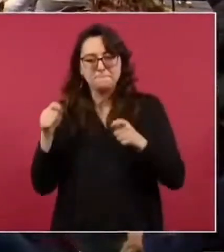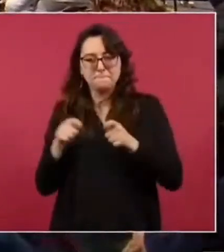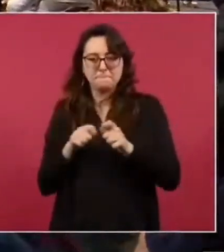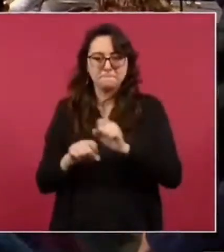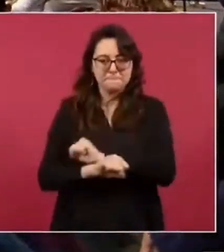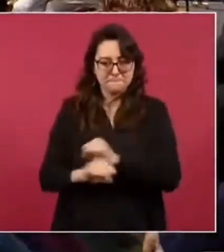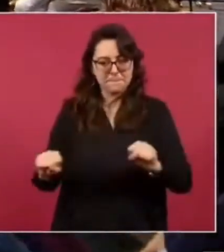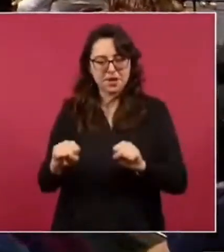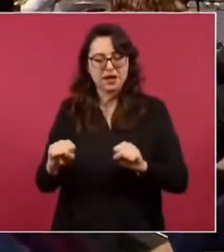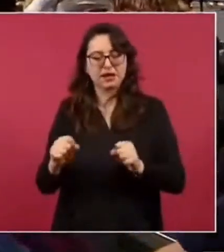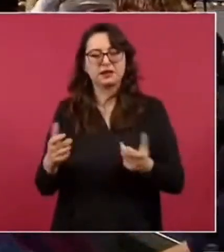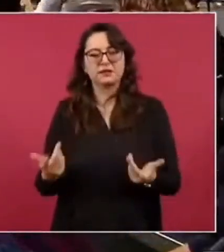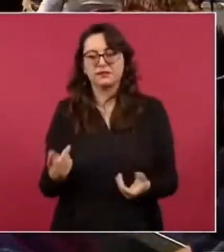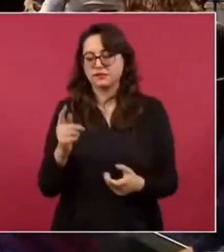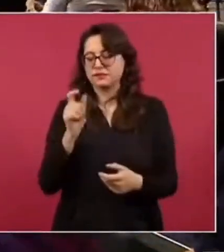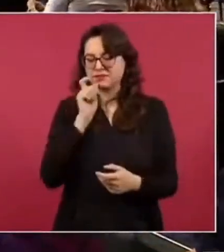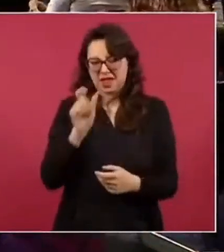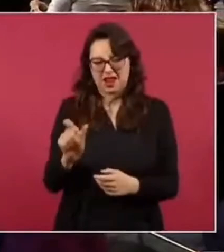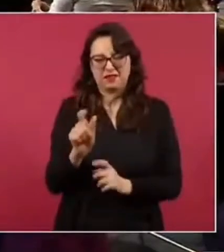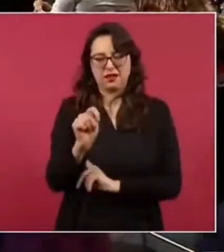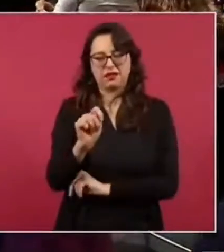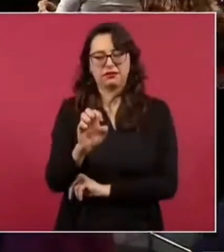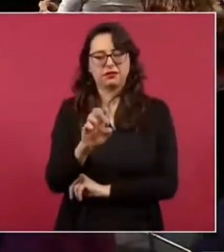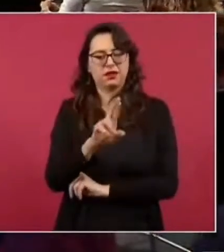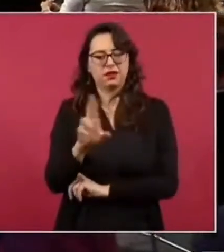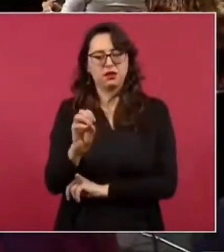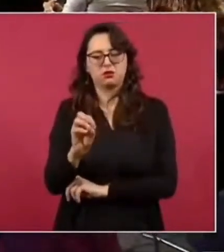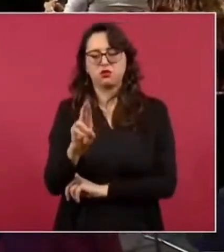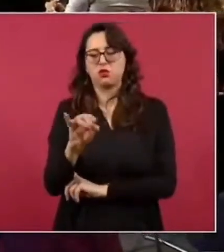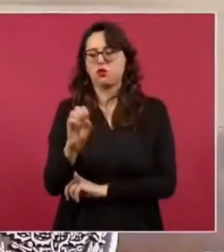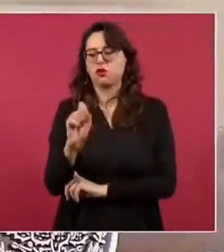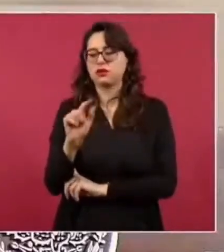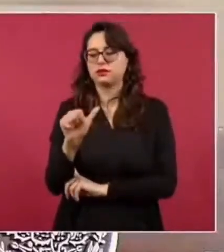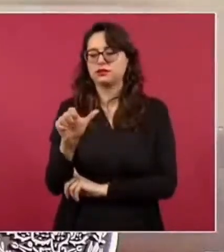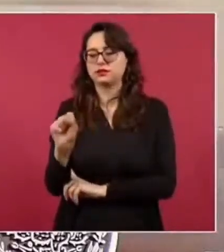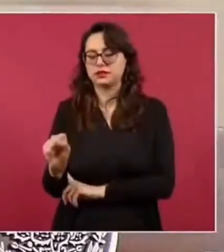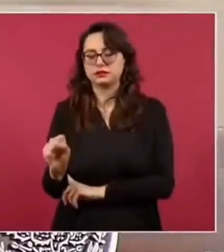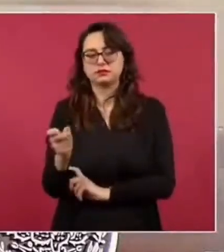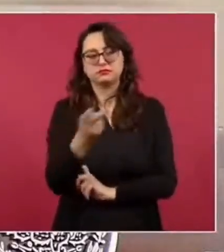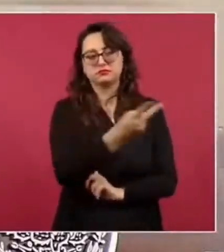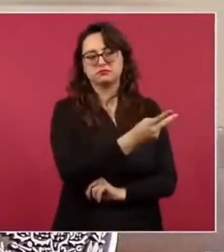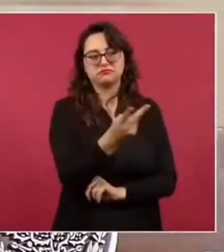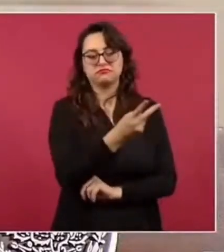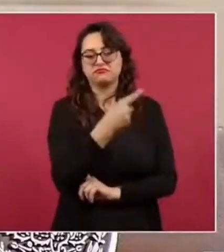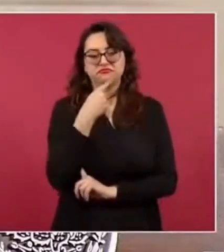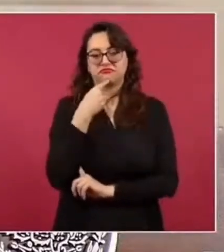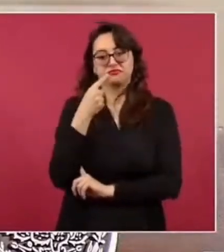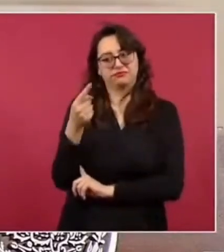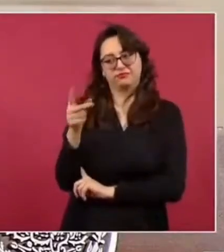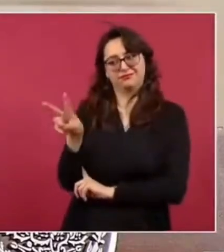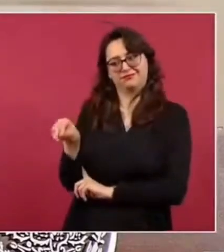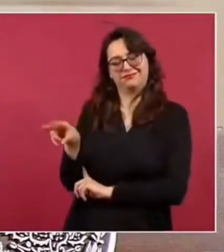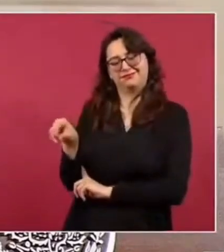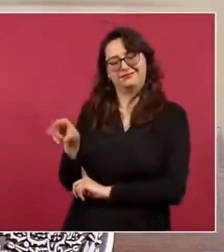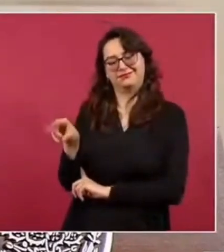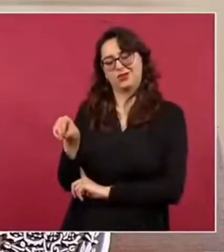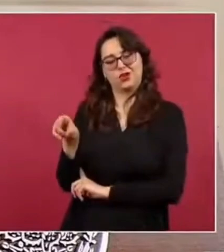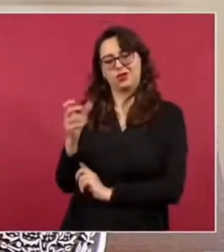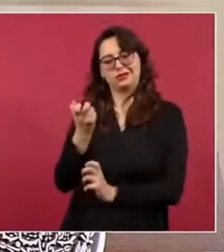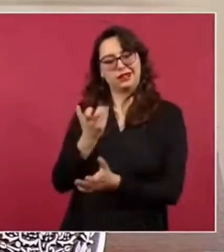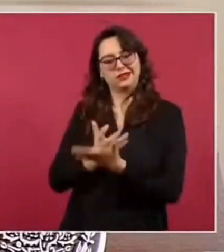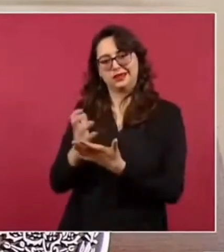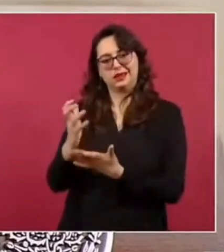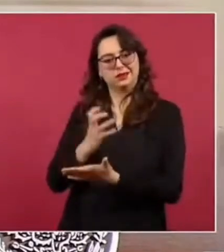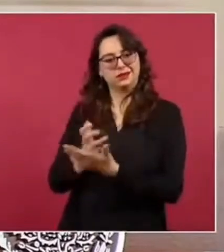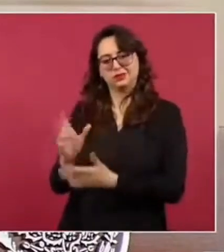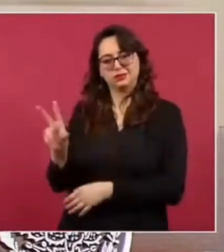dijeron que no. Nada más que eso. La prensa mexicana y los medios